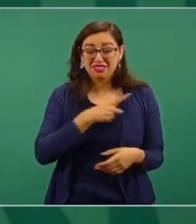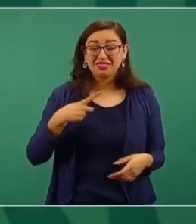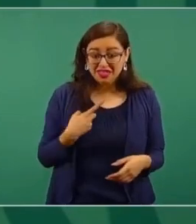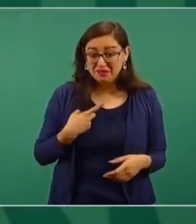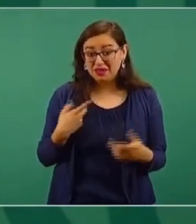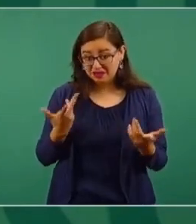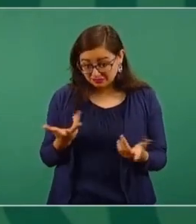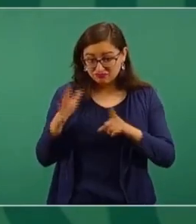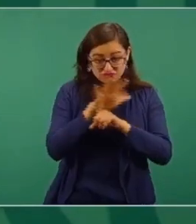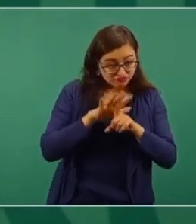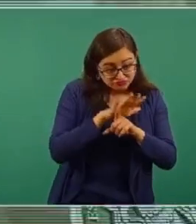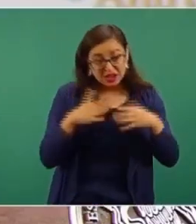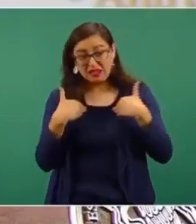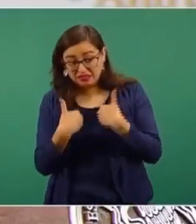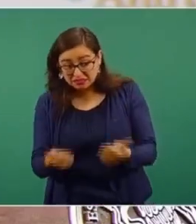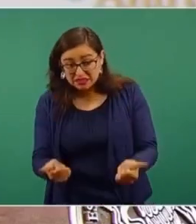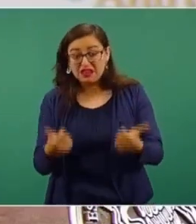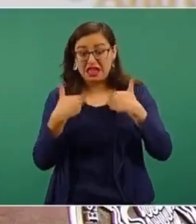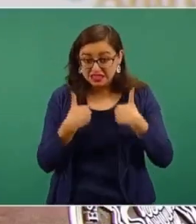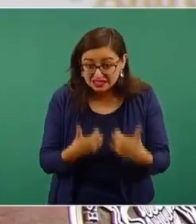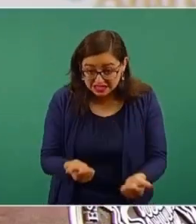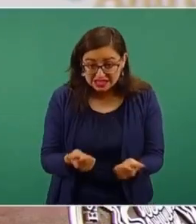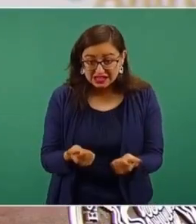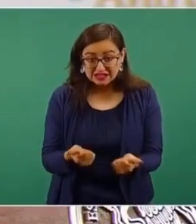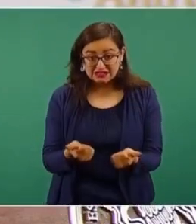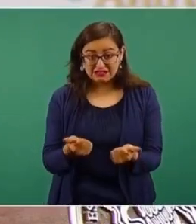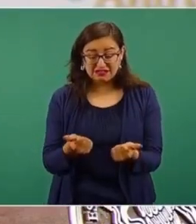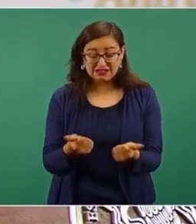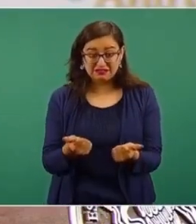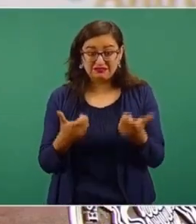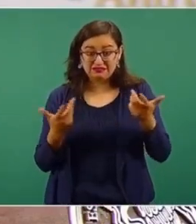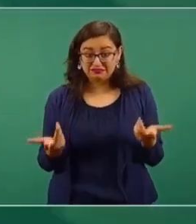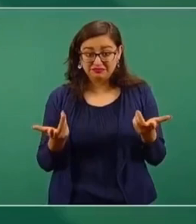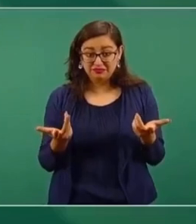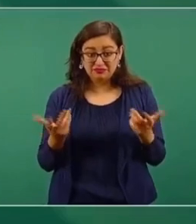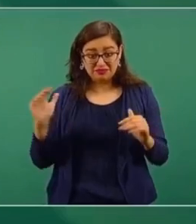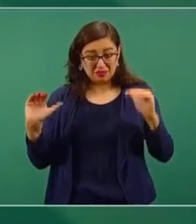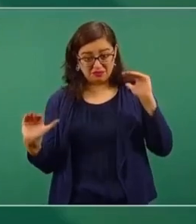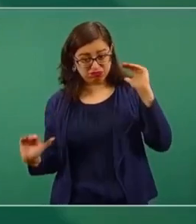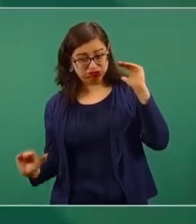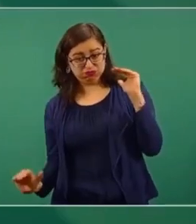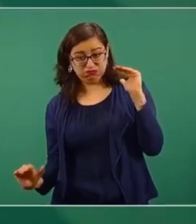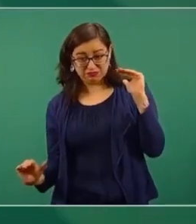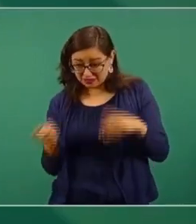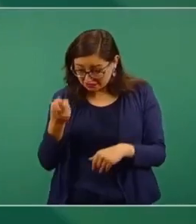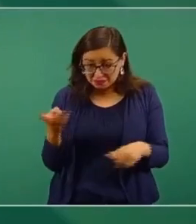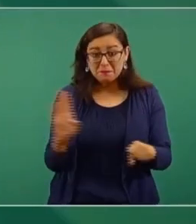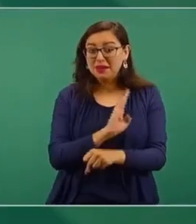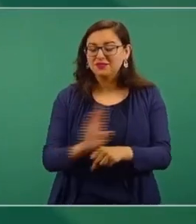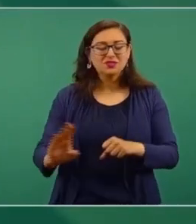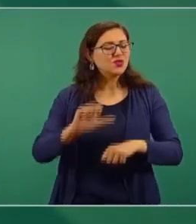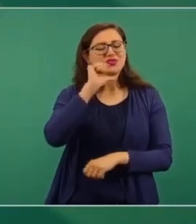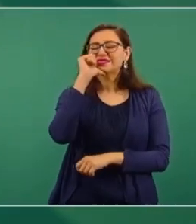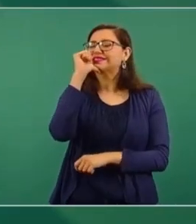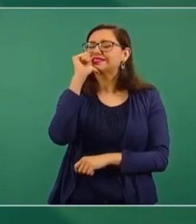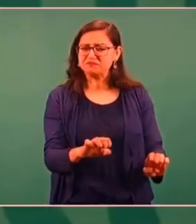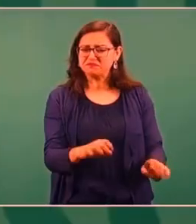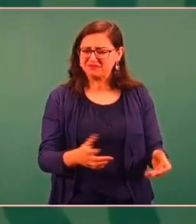de que a nadie conviene, a nadie, que exista una desigualdad monstruosa.